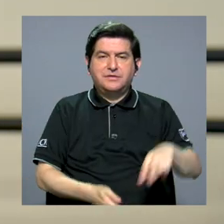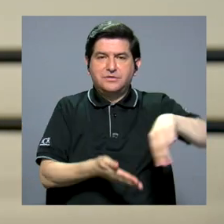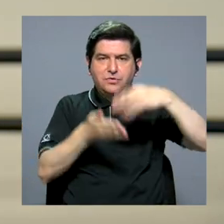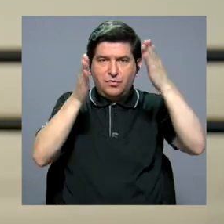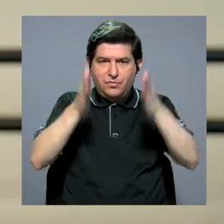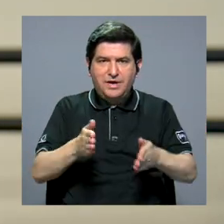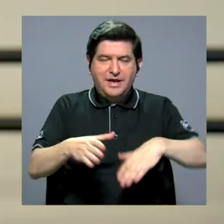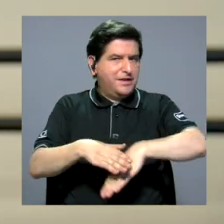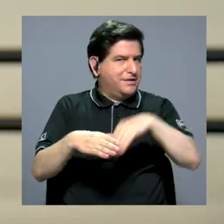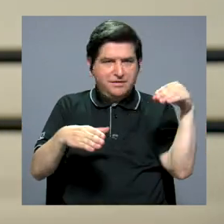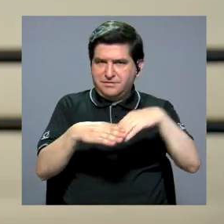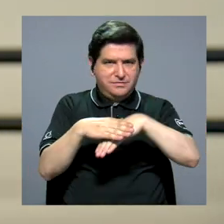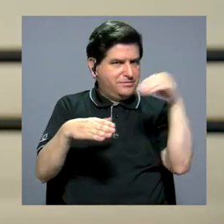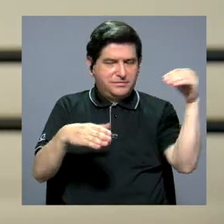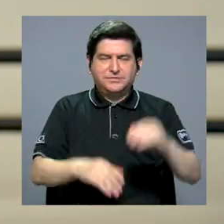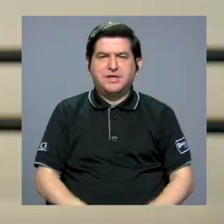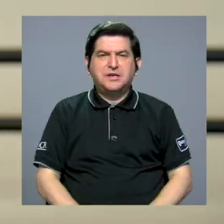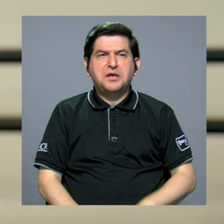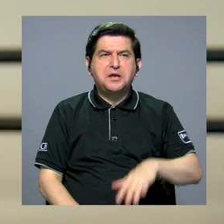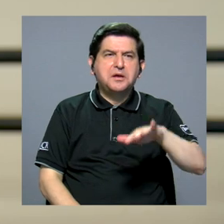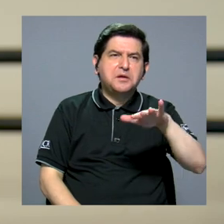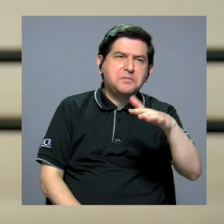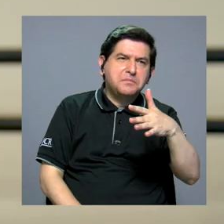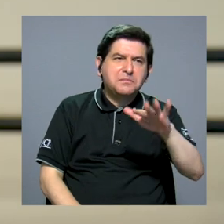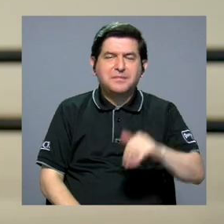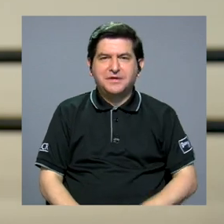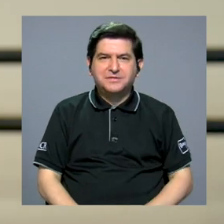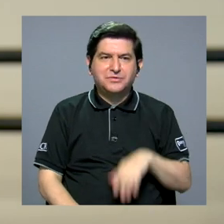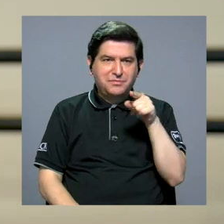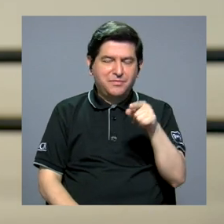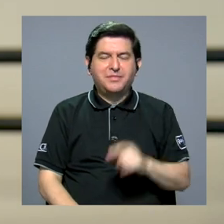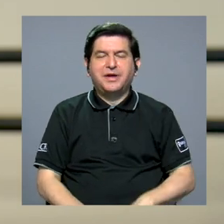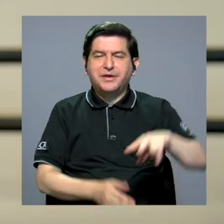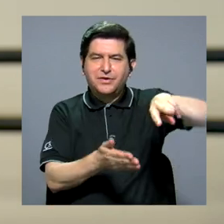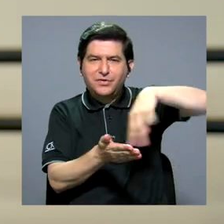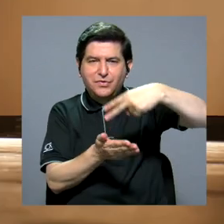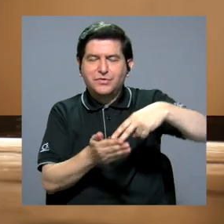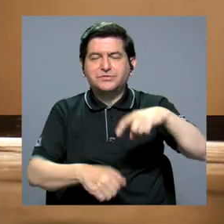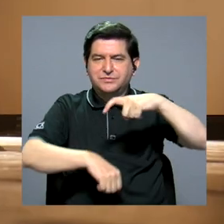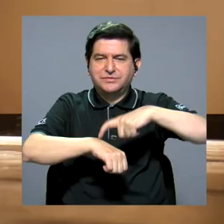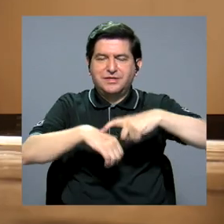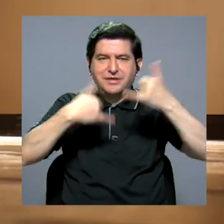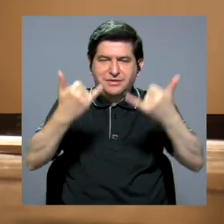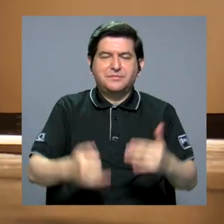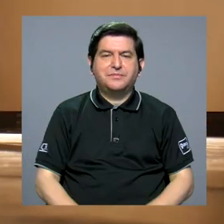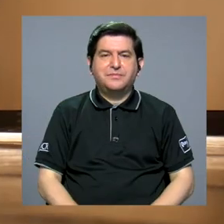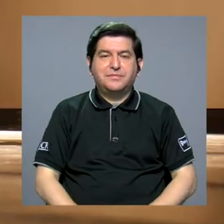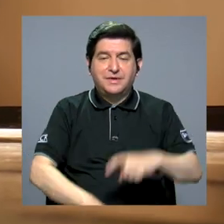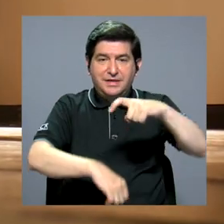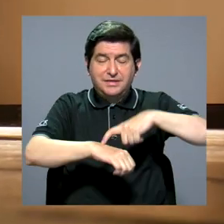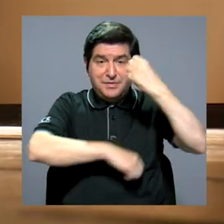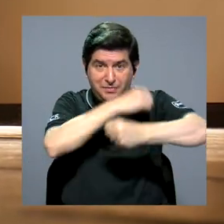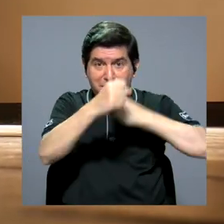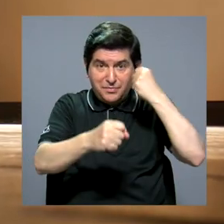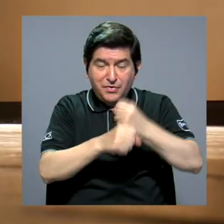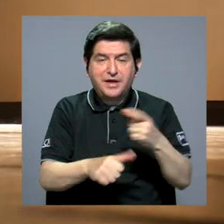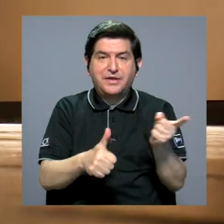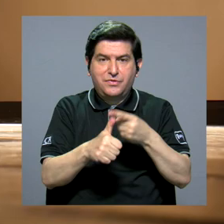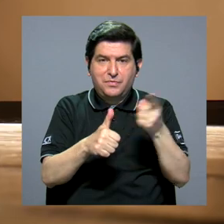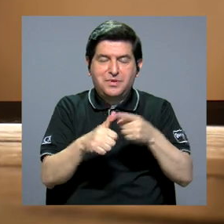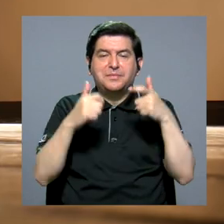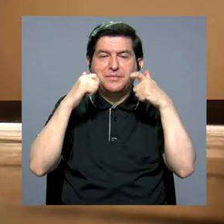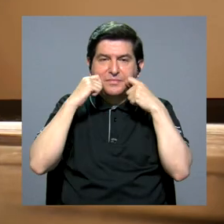de ahí. Y más o menos eso es esta coreografía y esta temporada. La temporada de este año es la primera